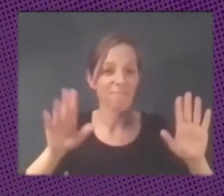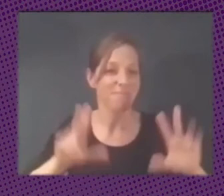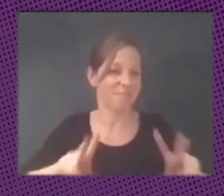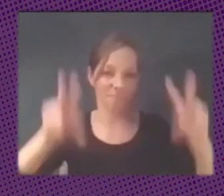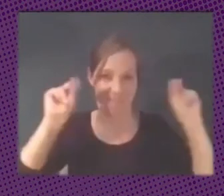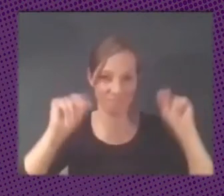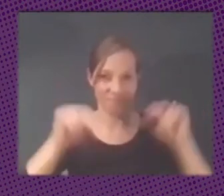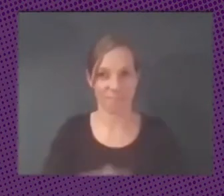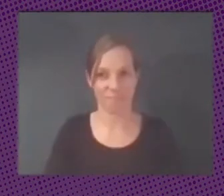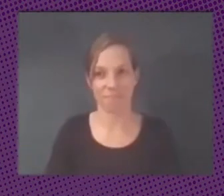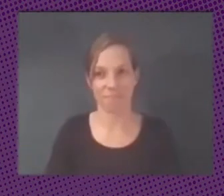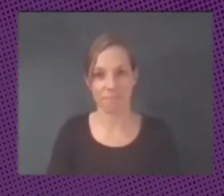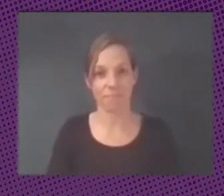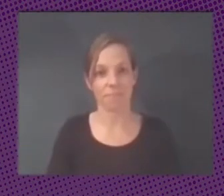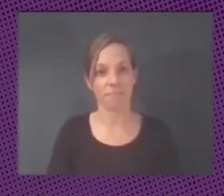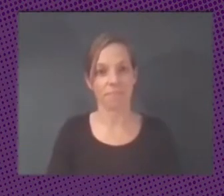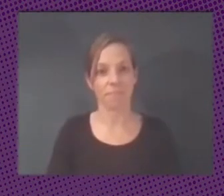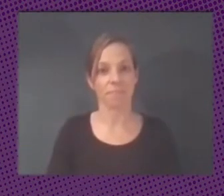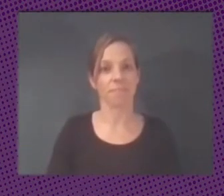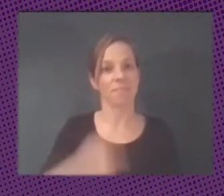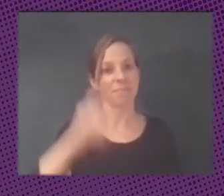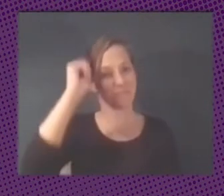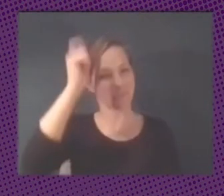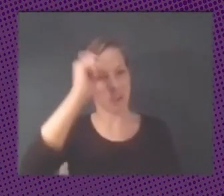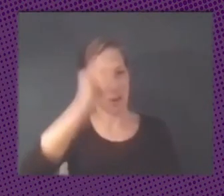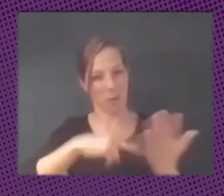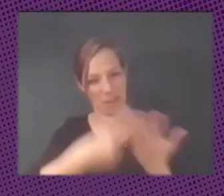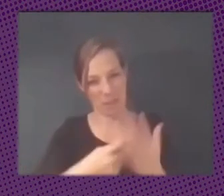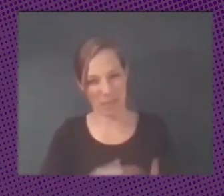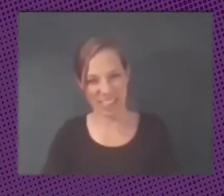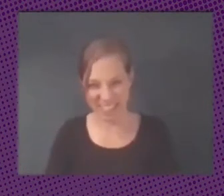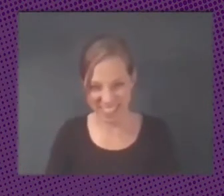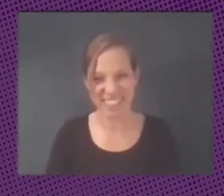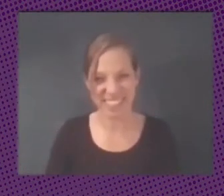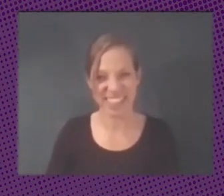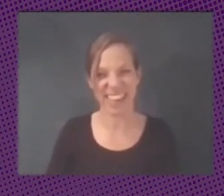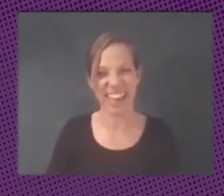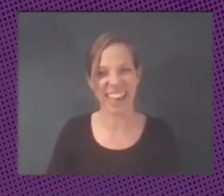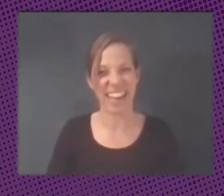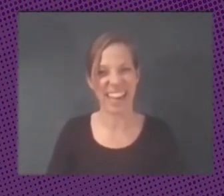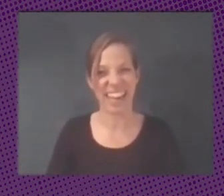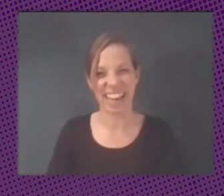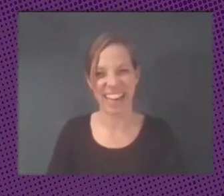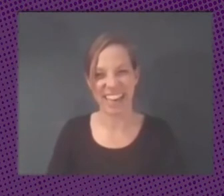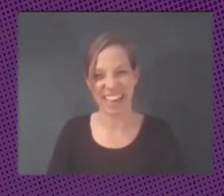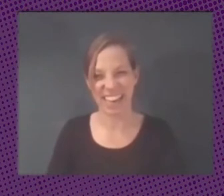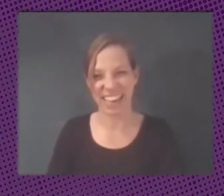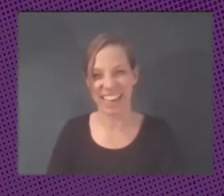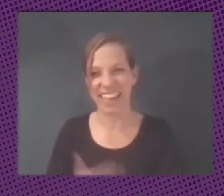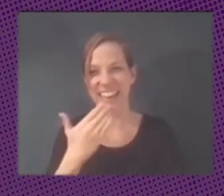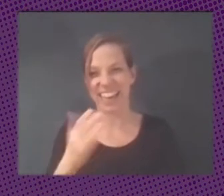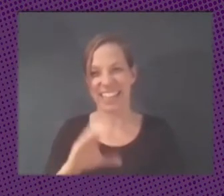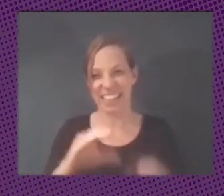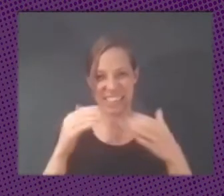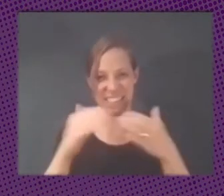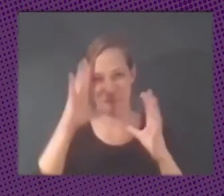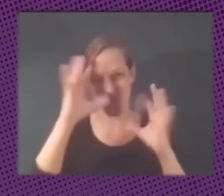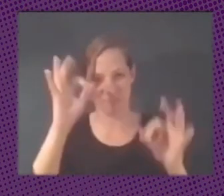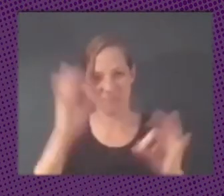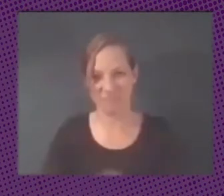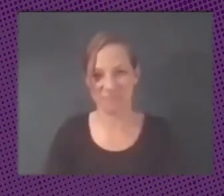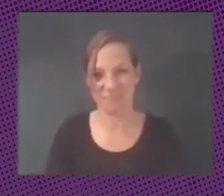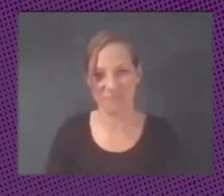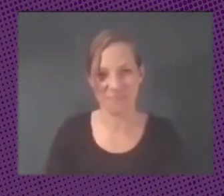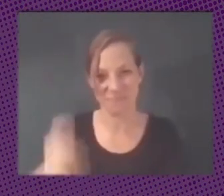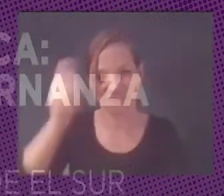Un saludo para las intérpretes Muchas gracias también al equipo por supuesto Un saludo